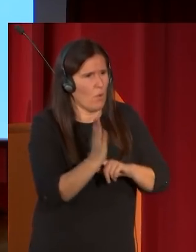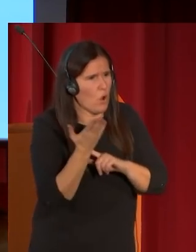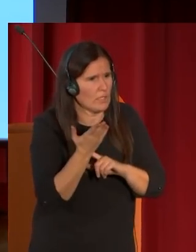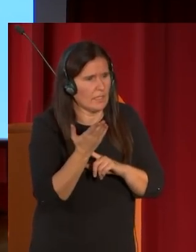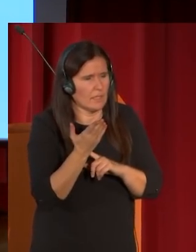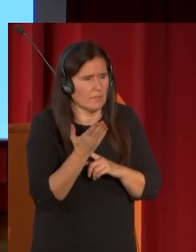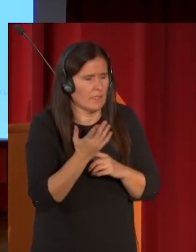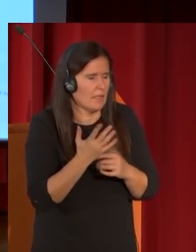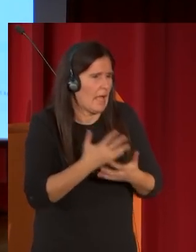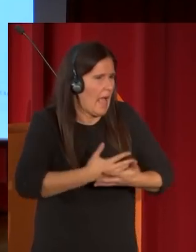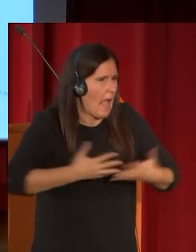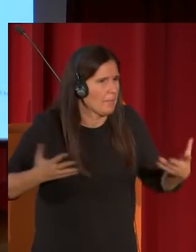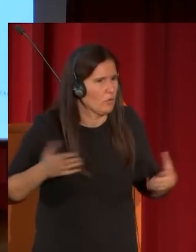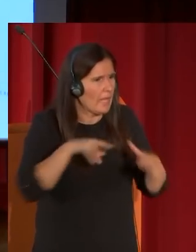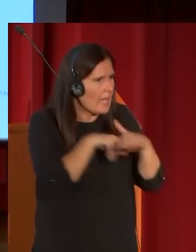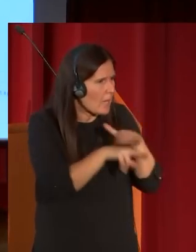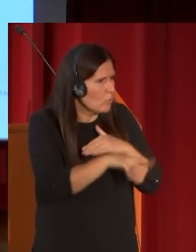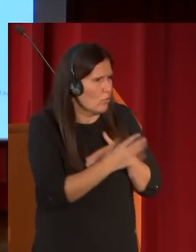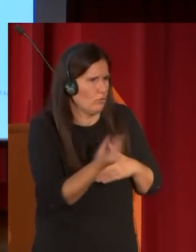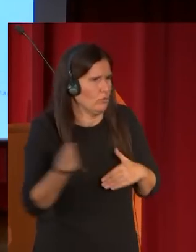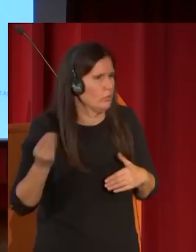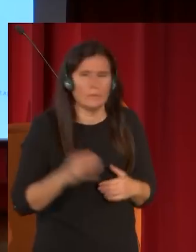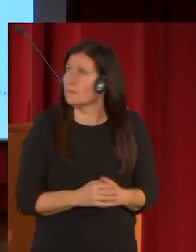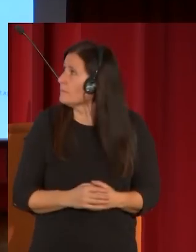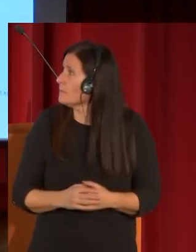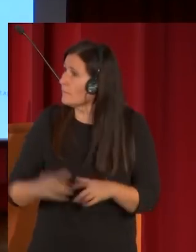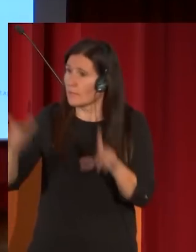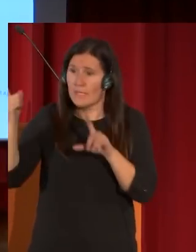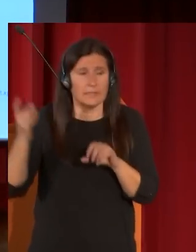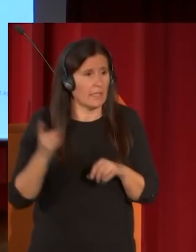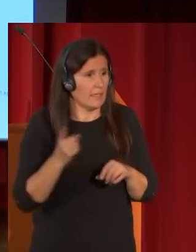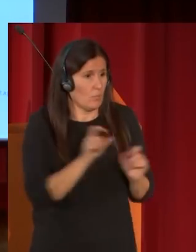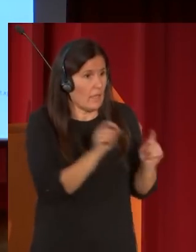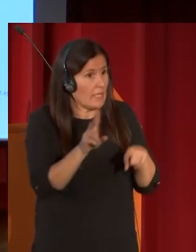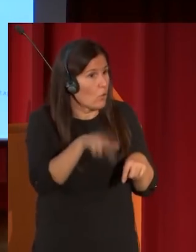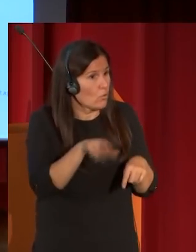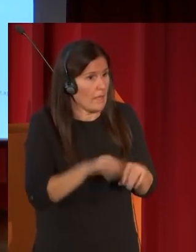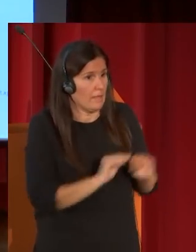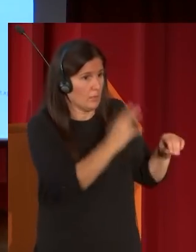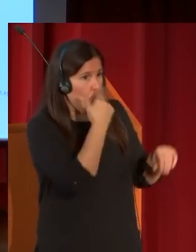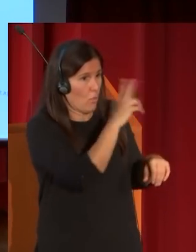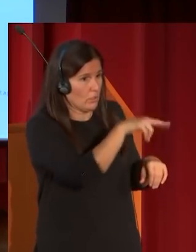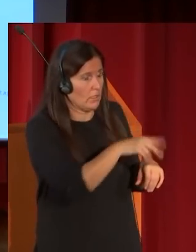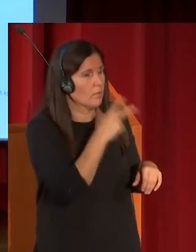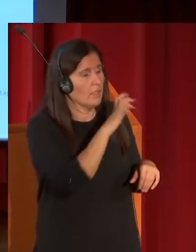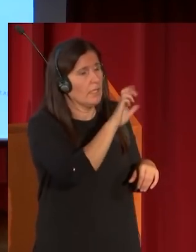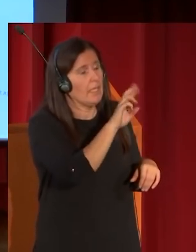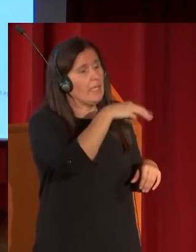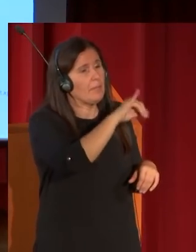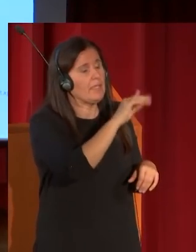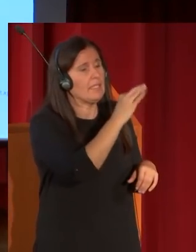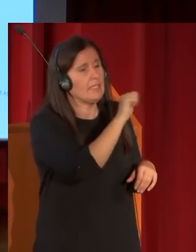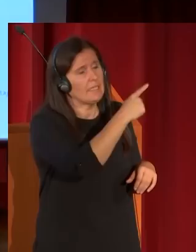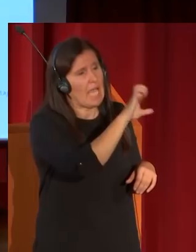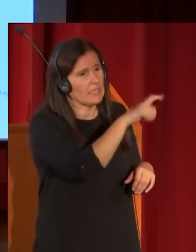amplitud de recursos esta que nunca ha salido del ermitaz maravillosa cuando la vimos nos quedamos